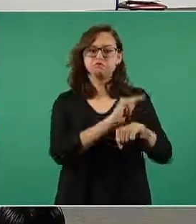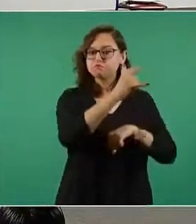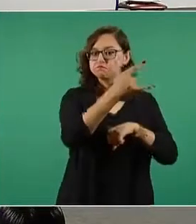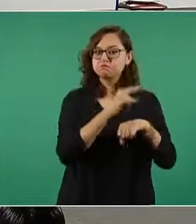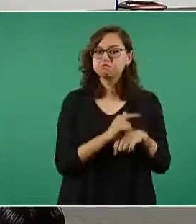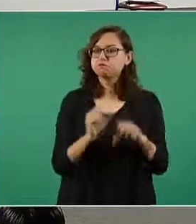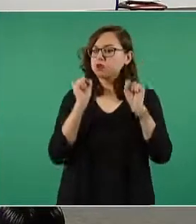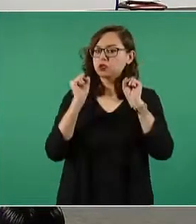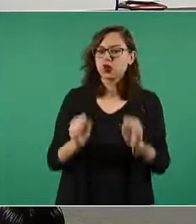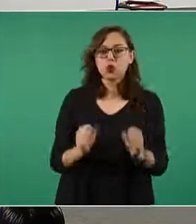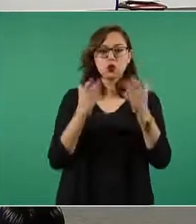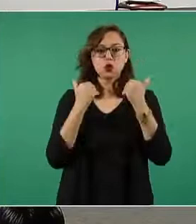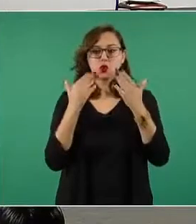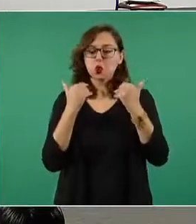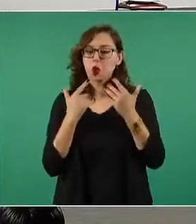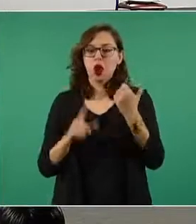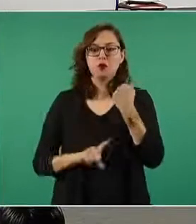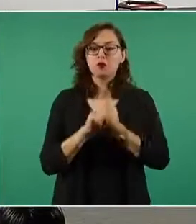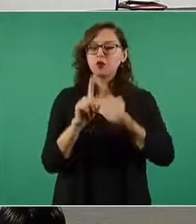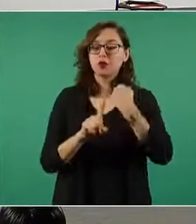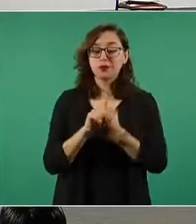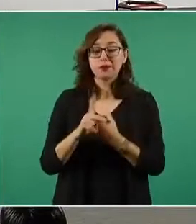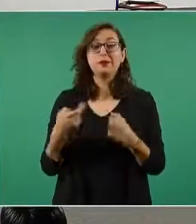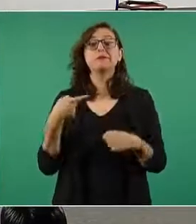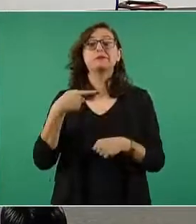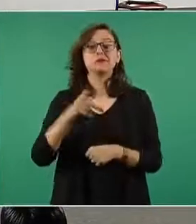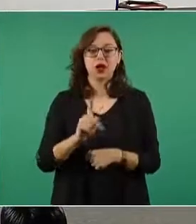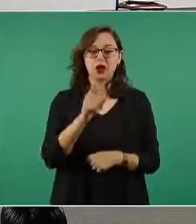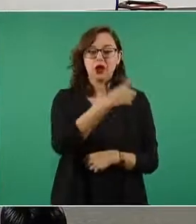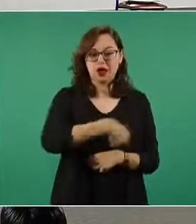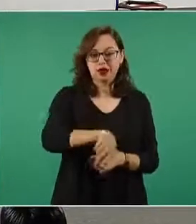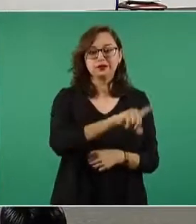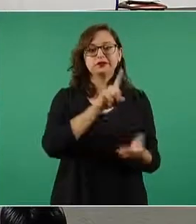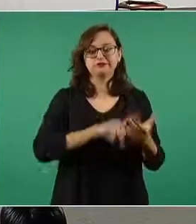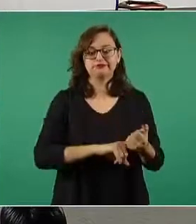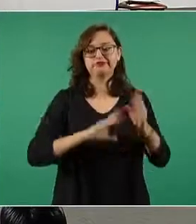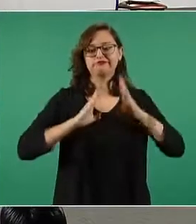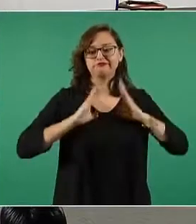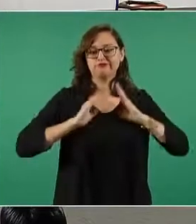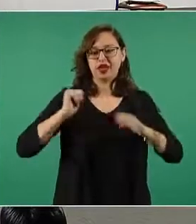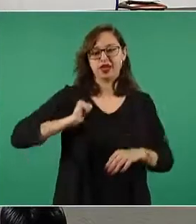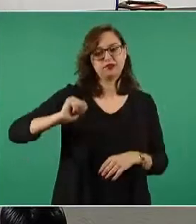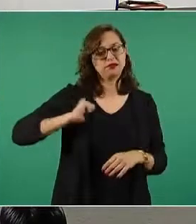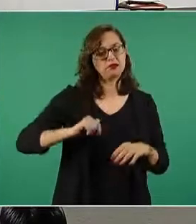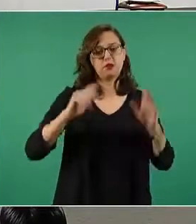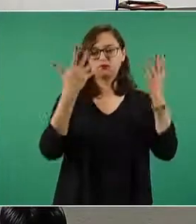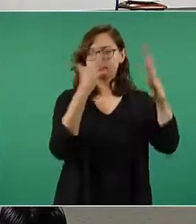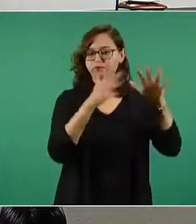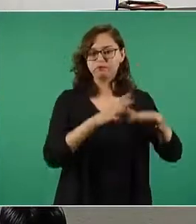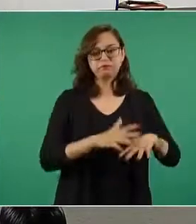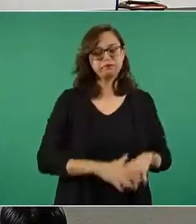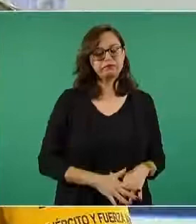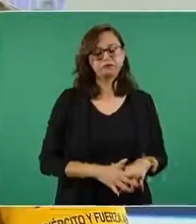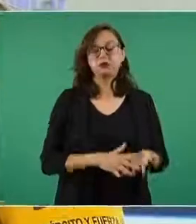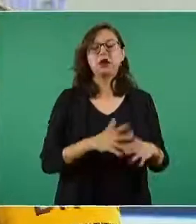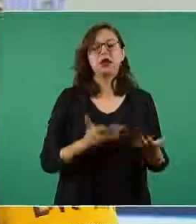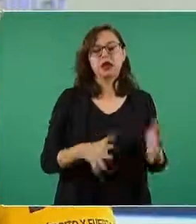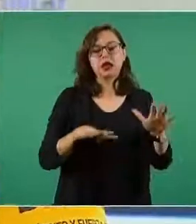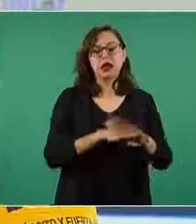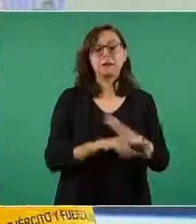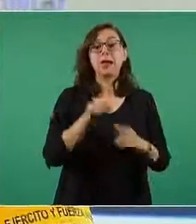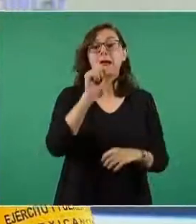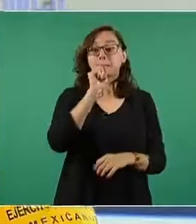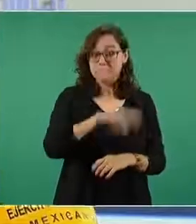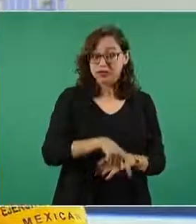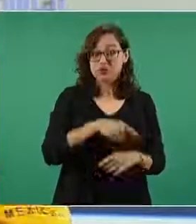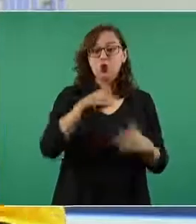implicó demoler la totalidad de instalaciones militares y proceder a su construcción en otra parte del